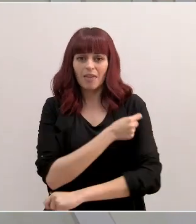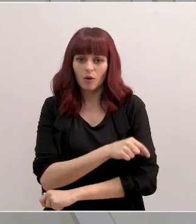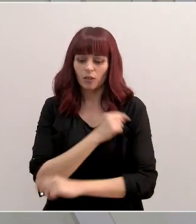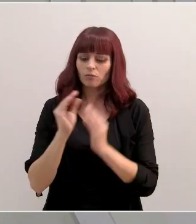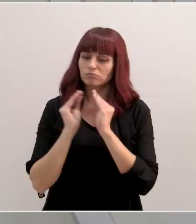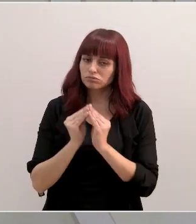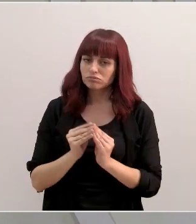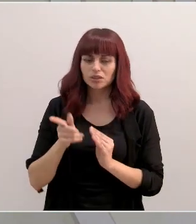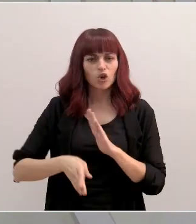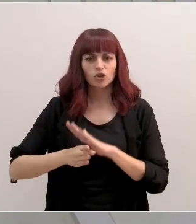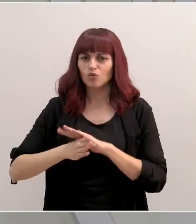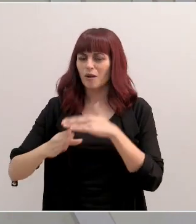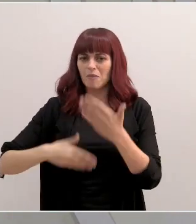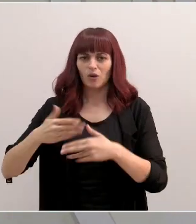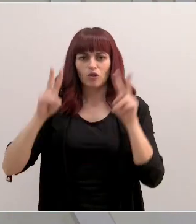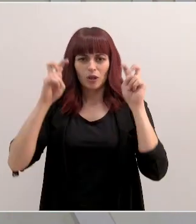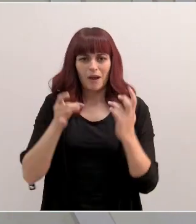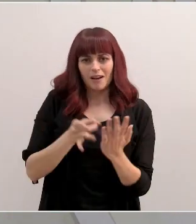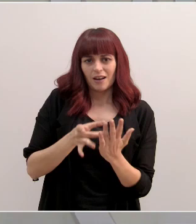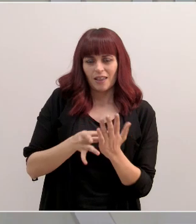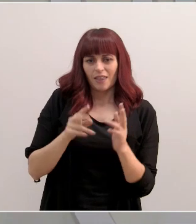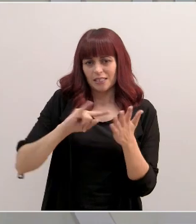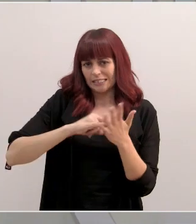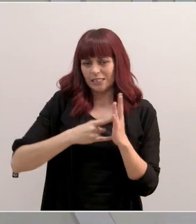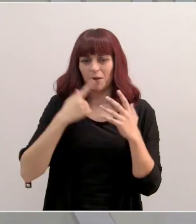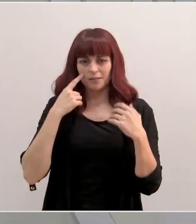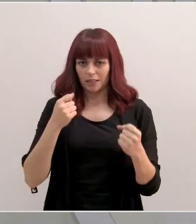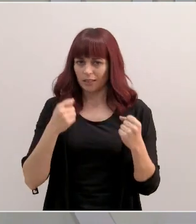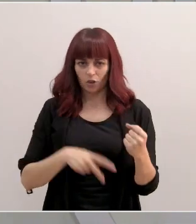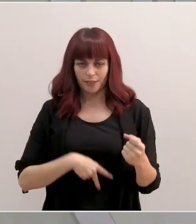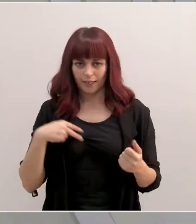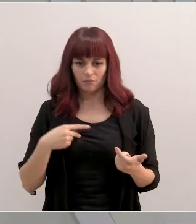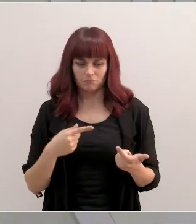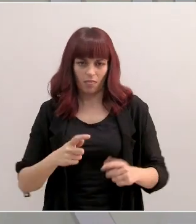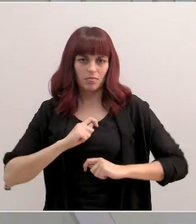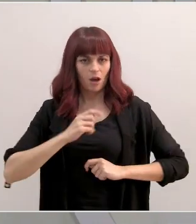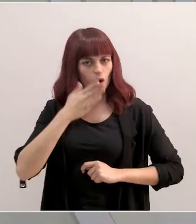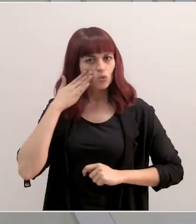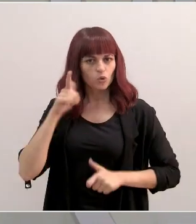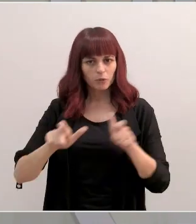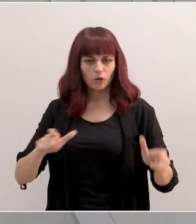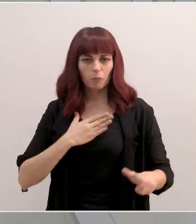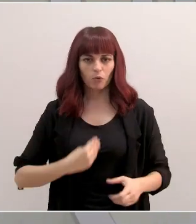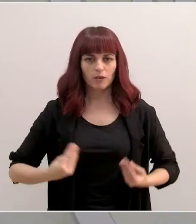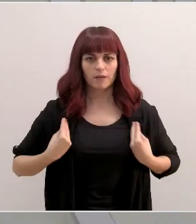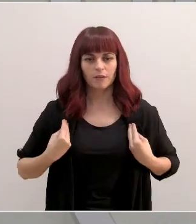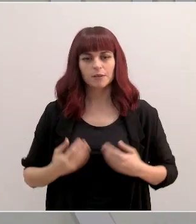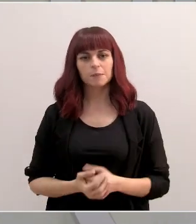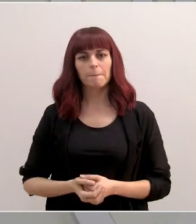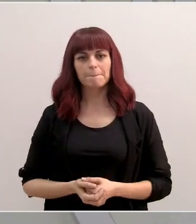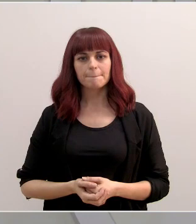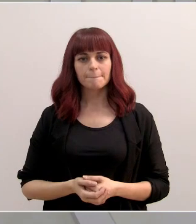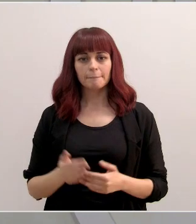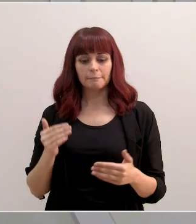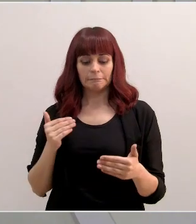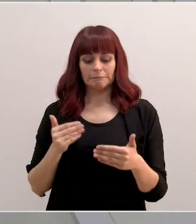y seguir mejorando la calidad asistencial de nuestro sistema sanitario. Orgullo de todos los murcianos. Vista la